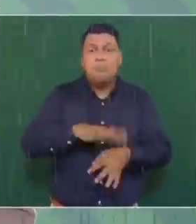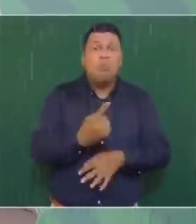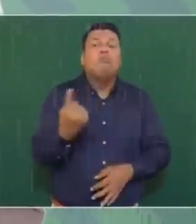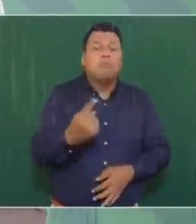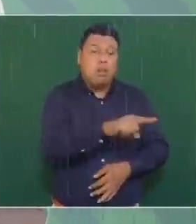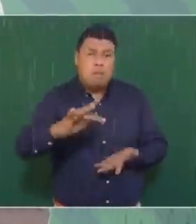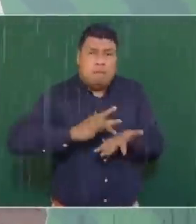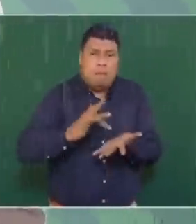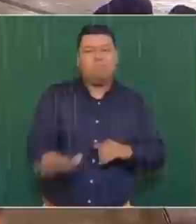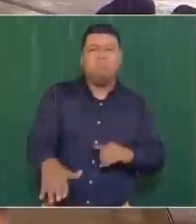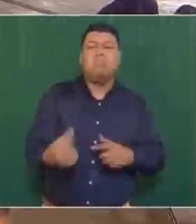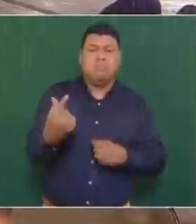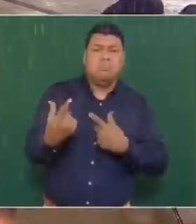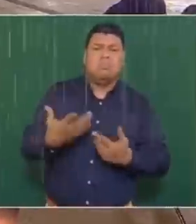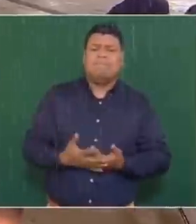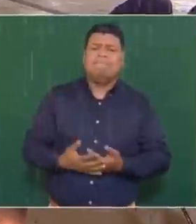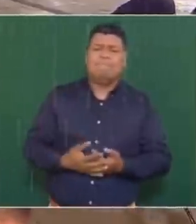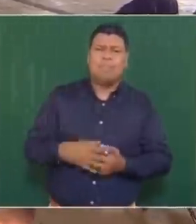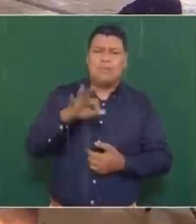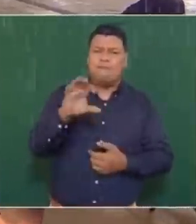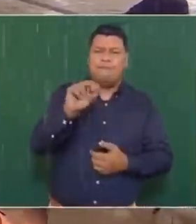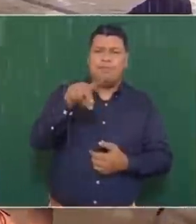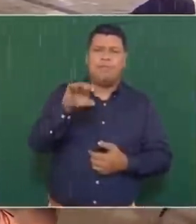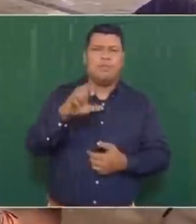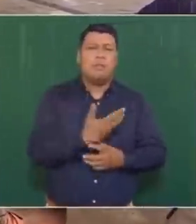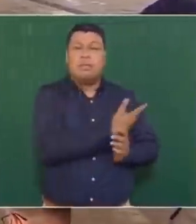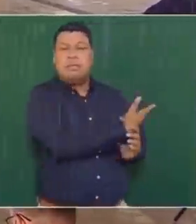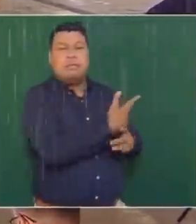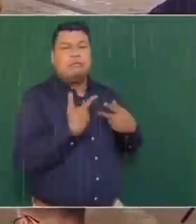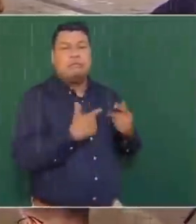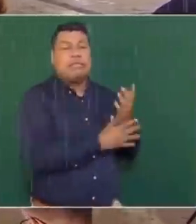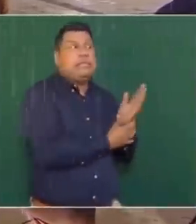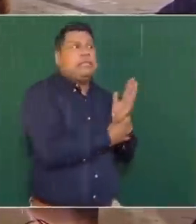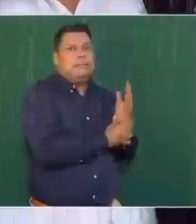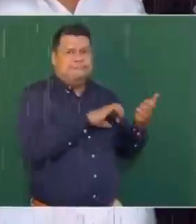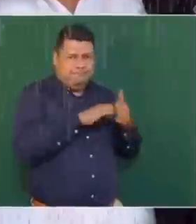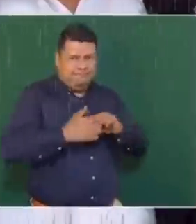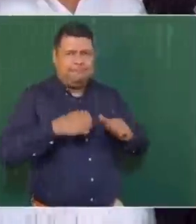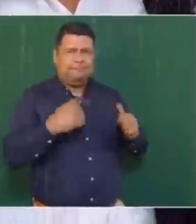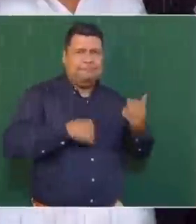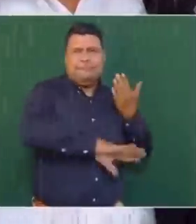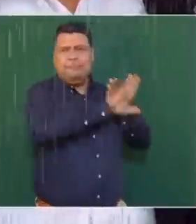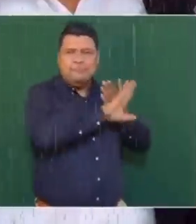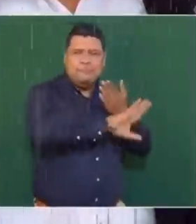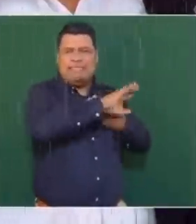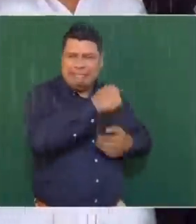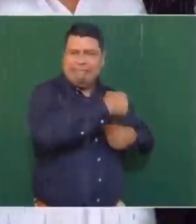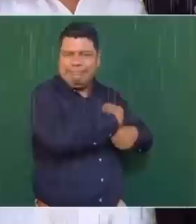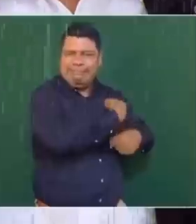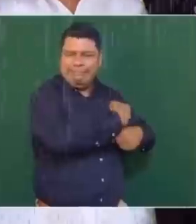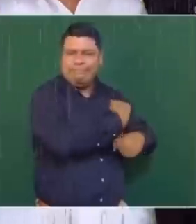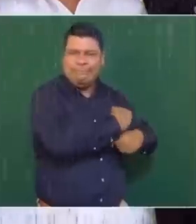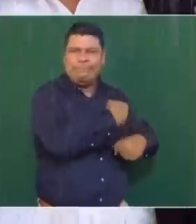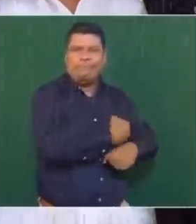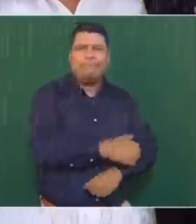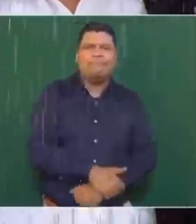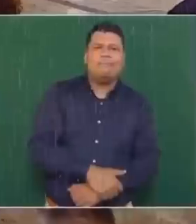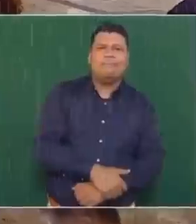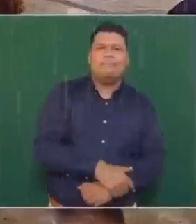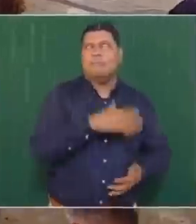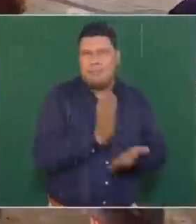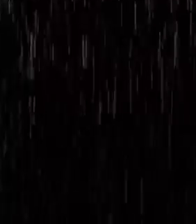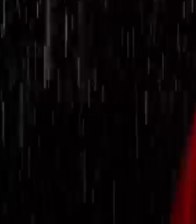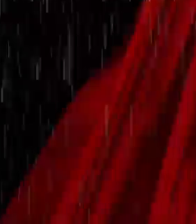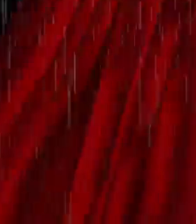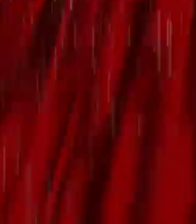estas dos instituciones. El Fonden lo usan mucho nuestros adversarios para estar friega y friega. Dale,